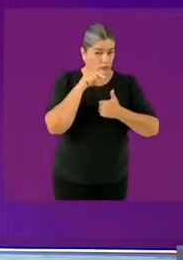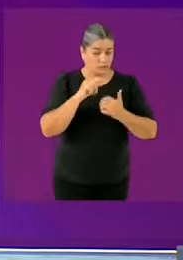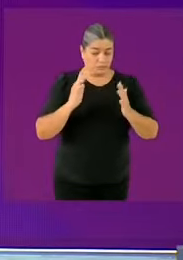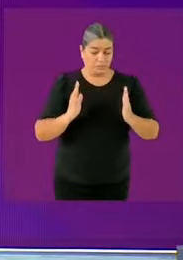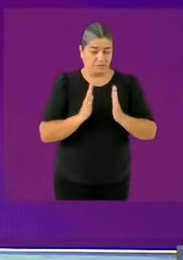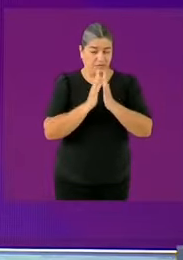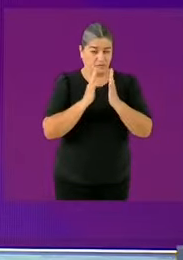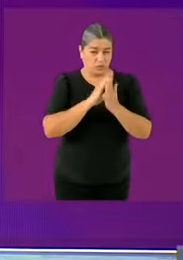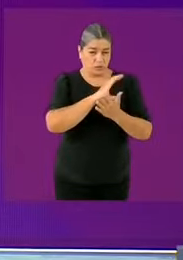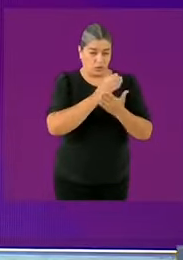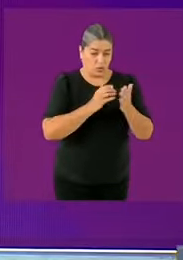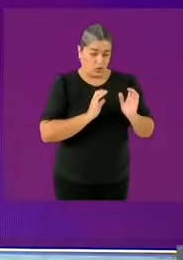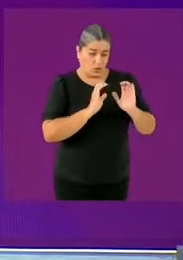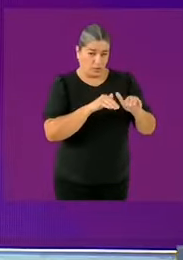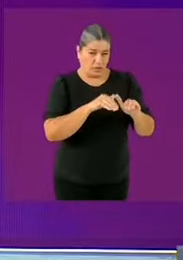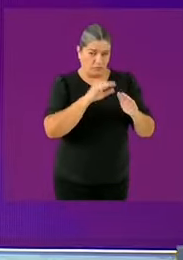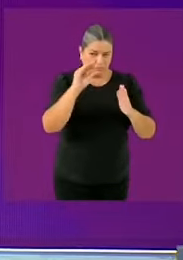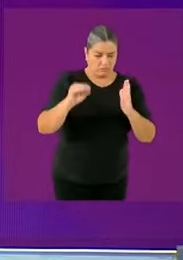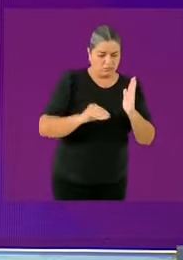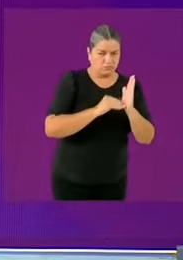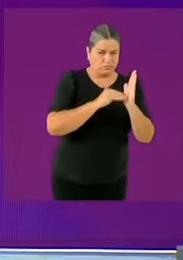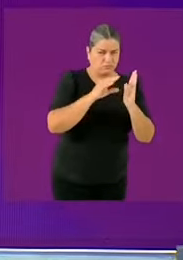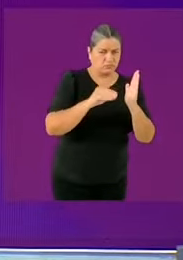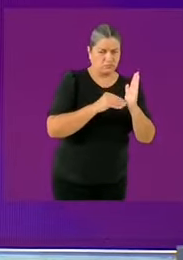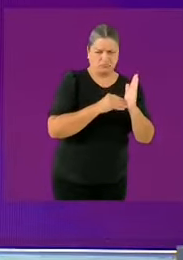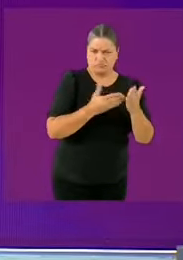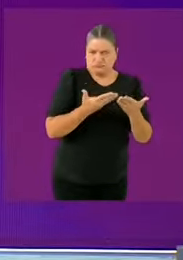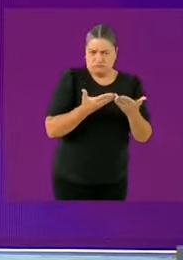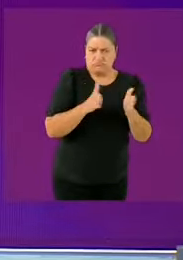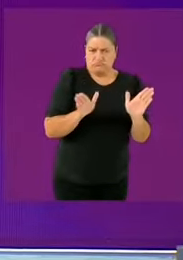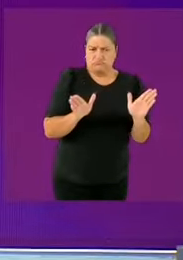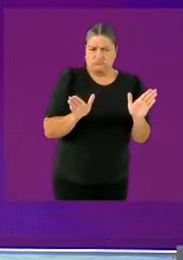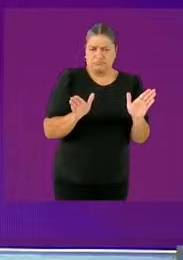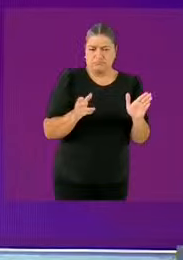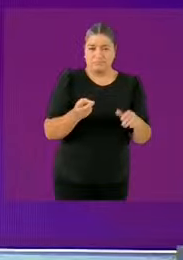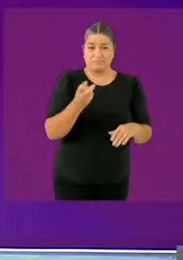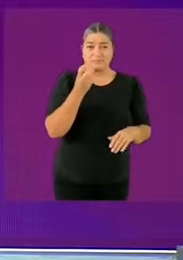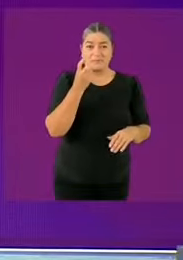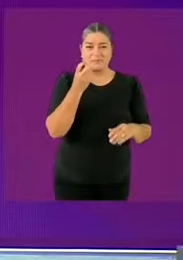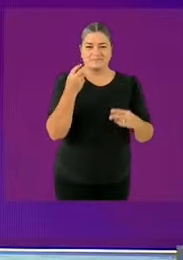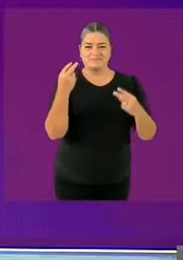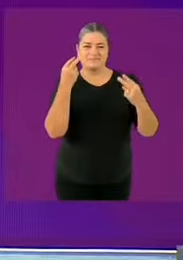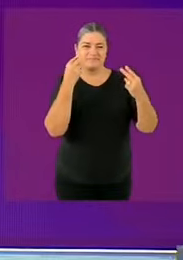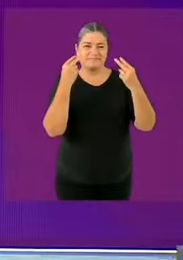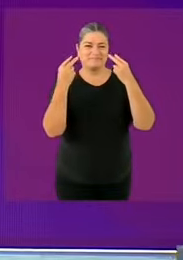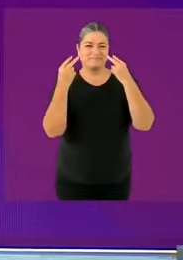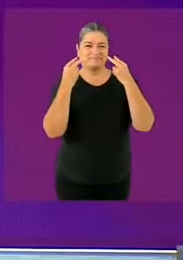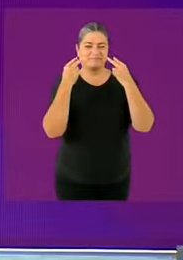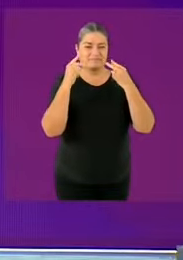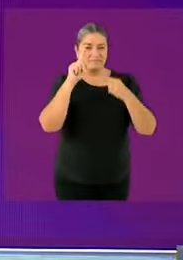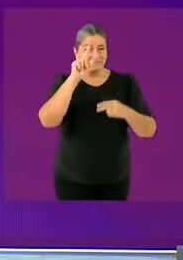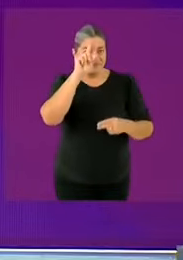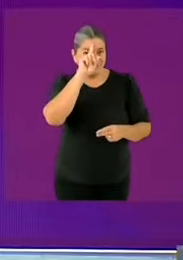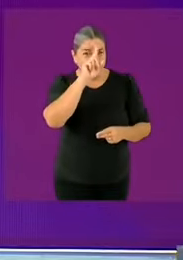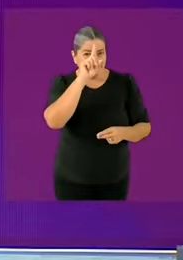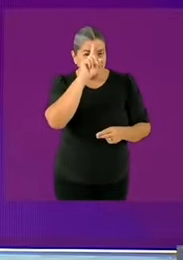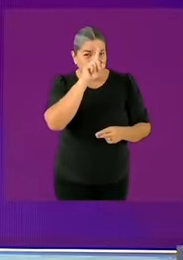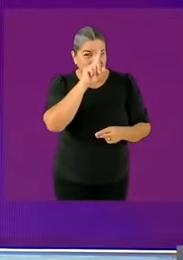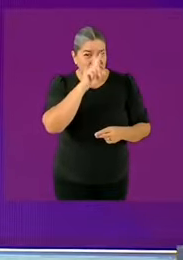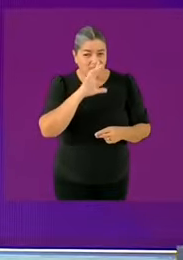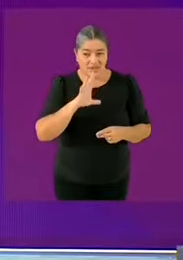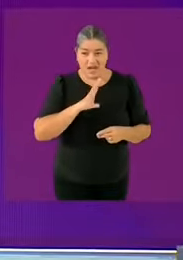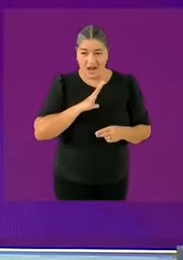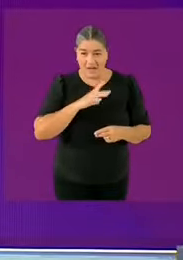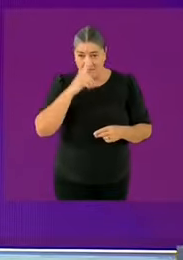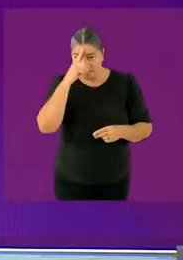Esto nos permitió que tuviéramos cero observaciones de la Auditoría Superior de la Federación en el 2022